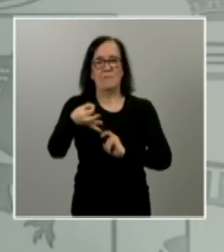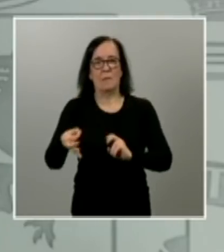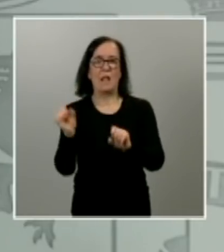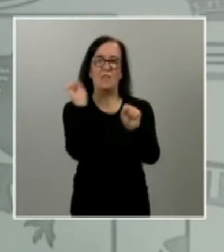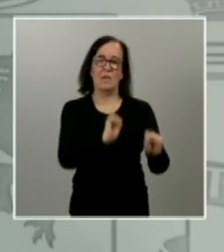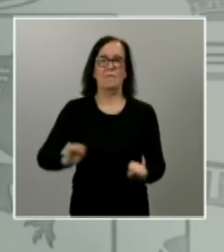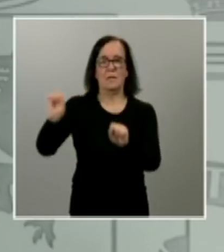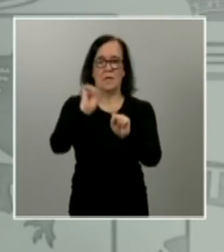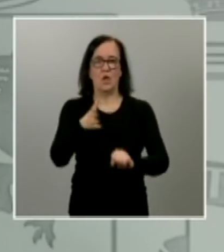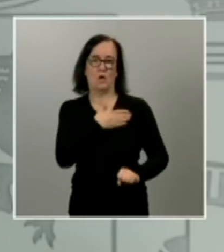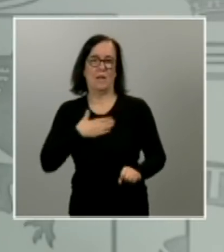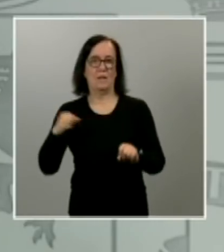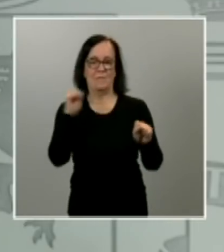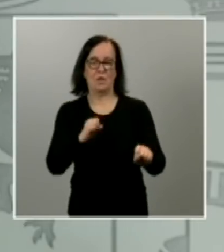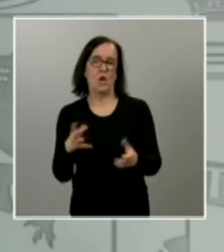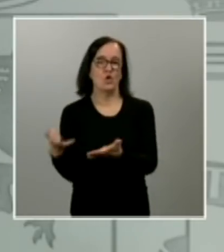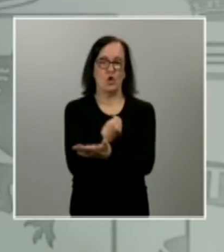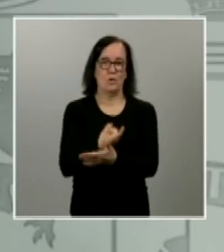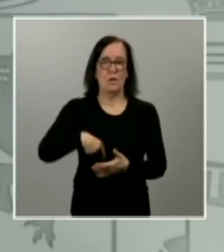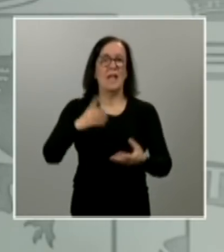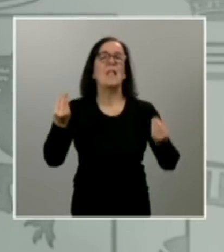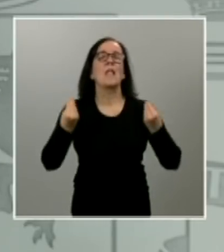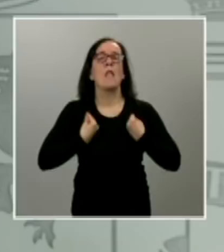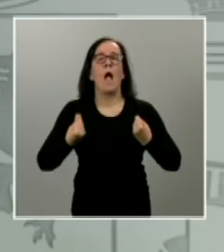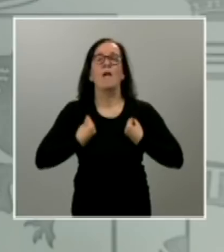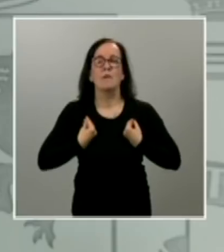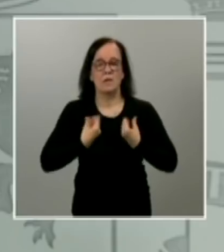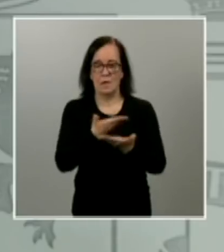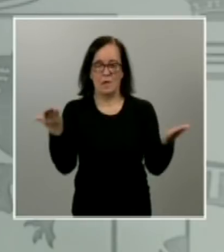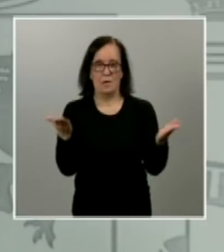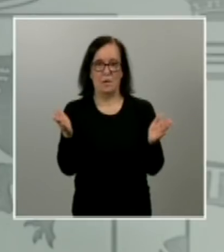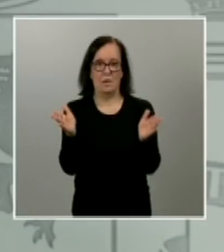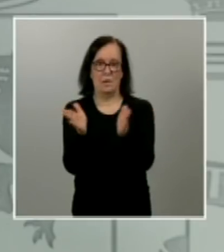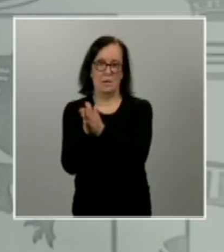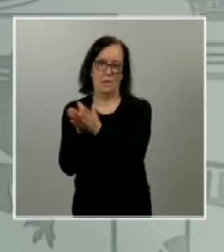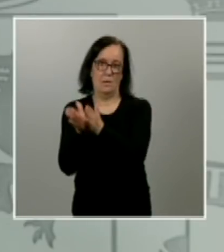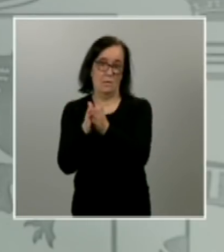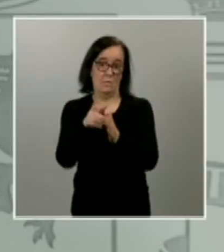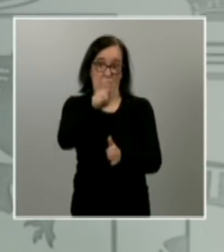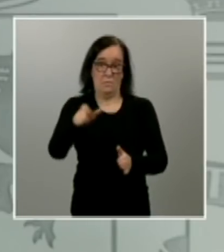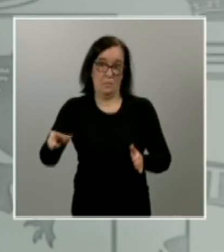que queremos defender entre todos que es la vida de nuestros compatriotas a partir de ahí